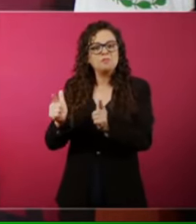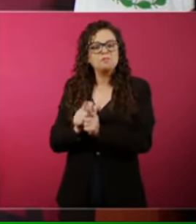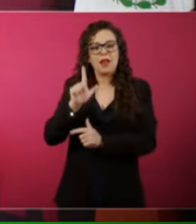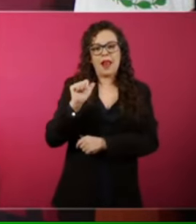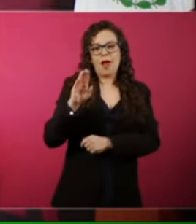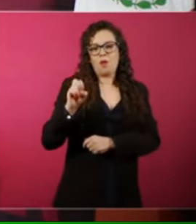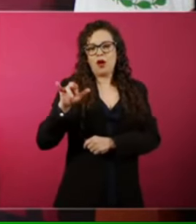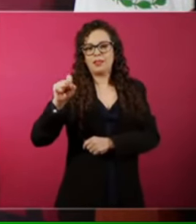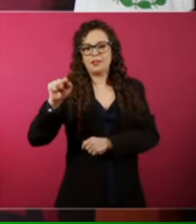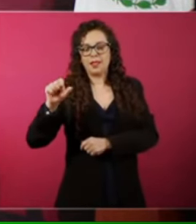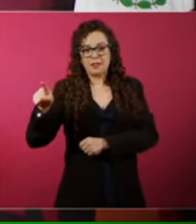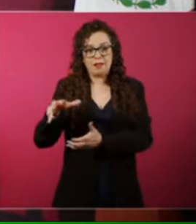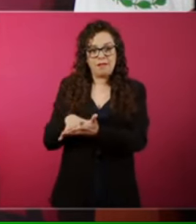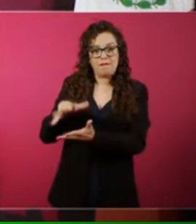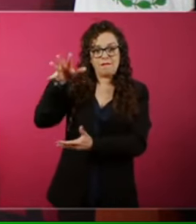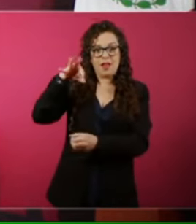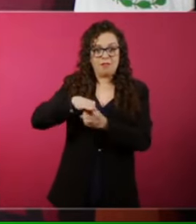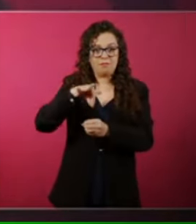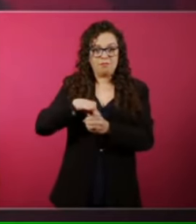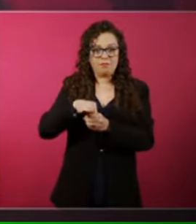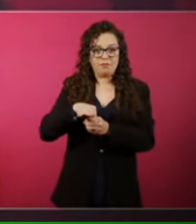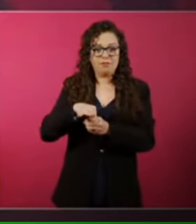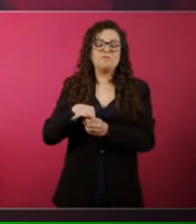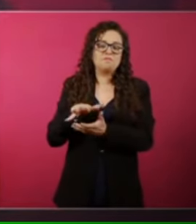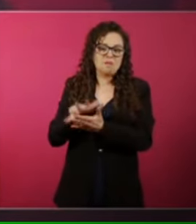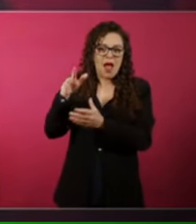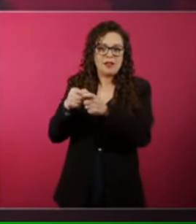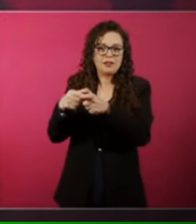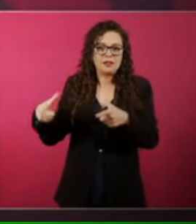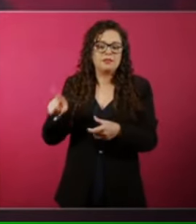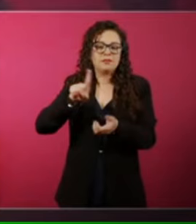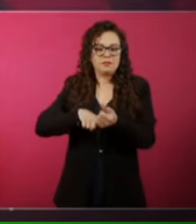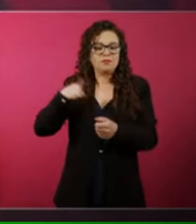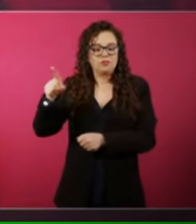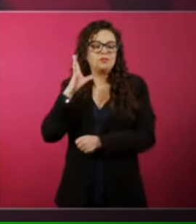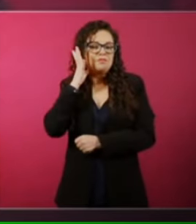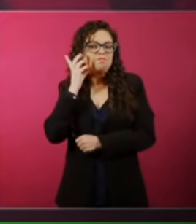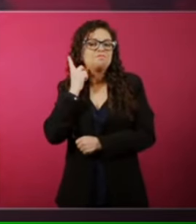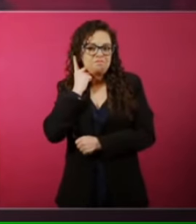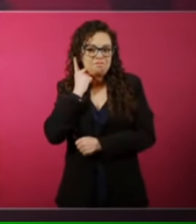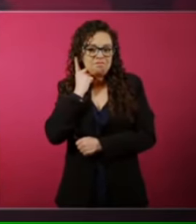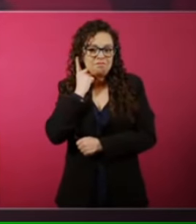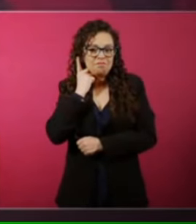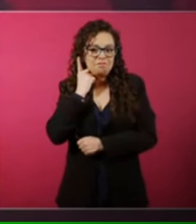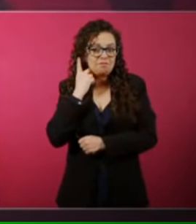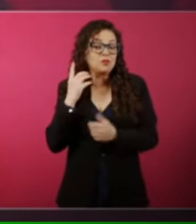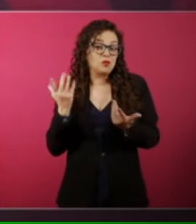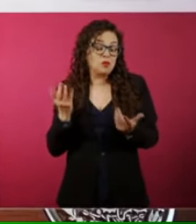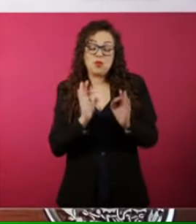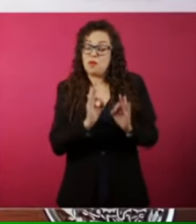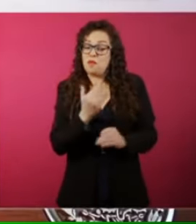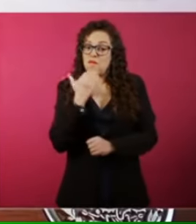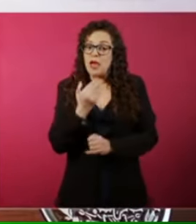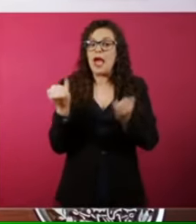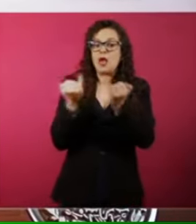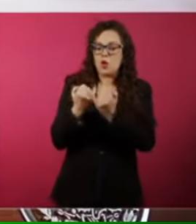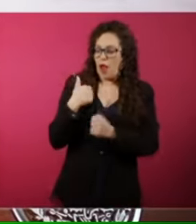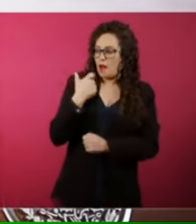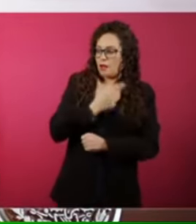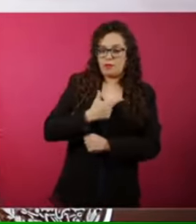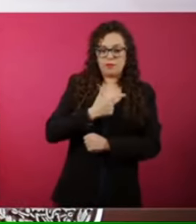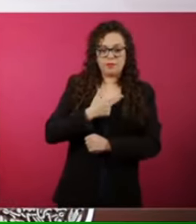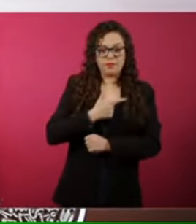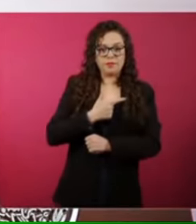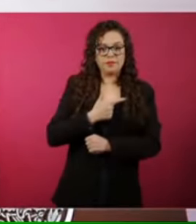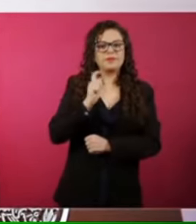hayan obtenido mayoría en el Parlamento. Me gustó también de que a pesar de que se fueron corriendo al